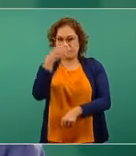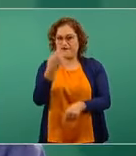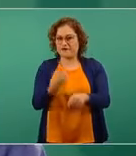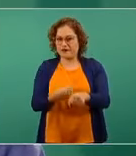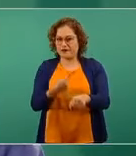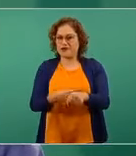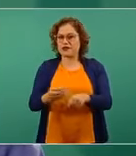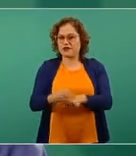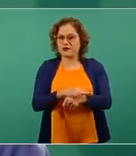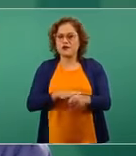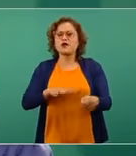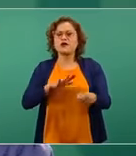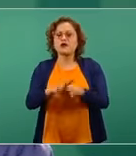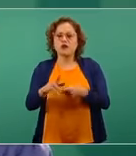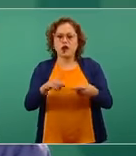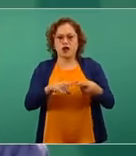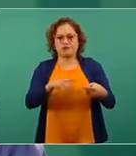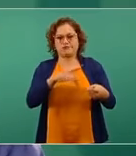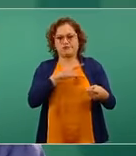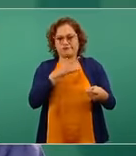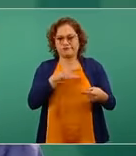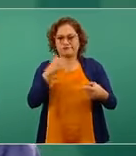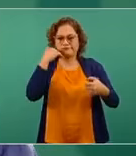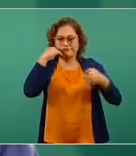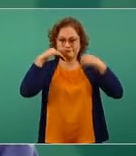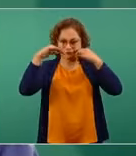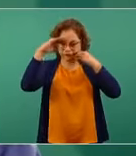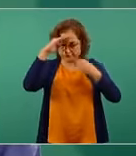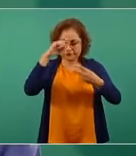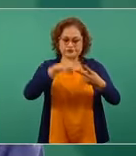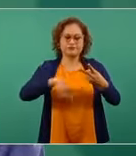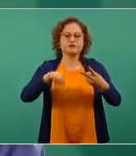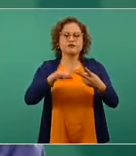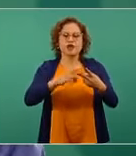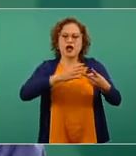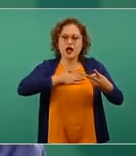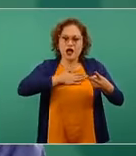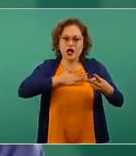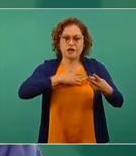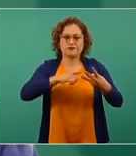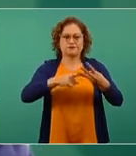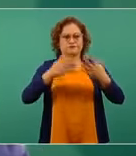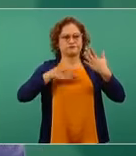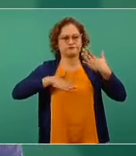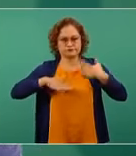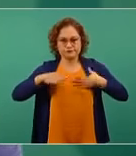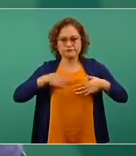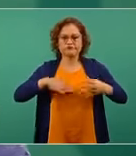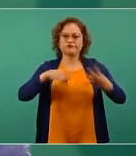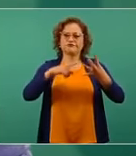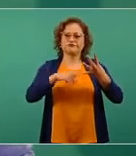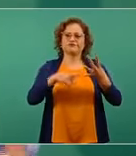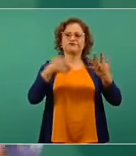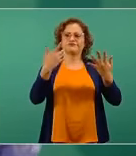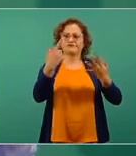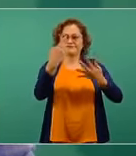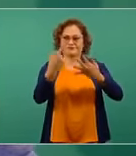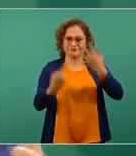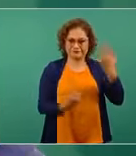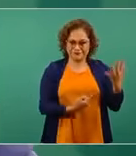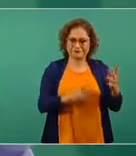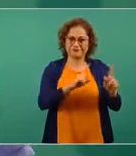tos, dolor de cabeza, dolor de garganta, pérdida del gusto y del olfato, fatiga, etcétera. Entonces, es la segunda